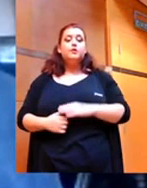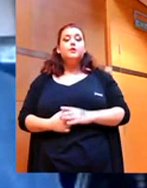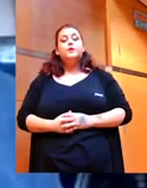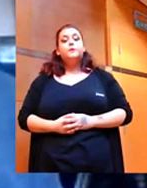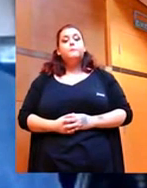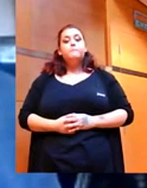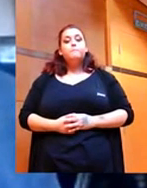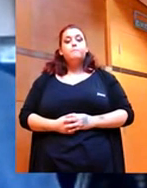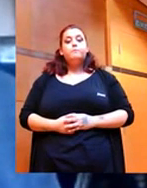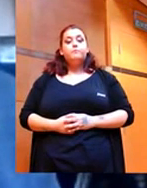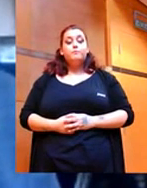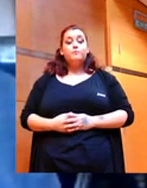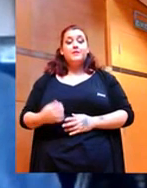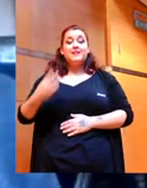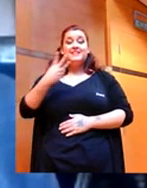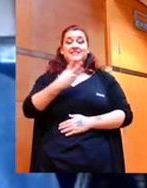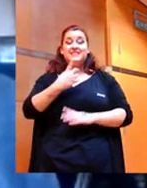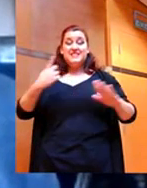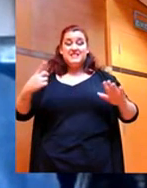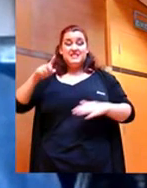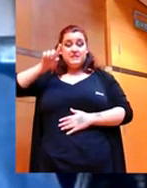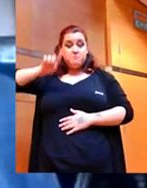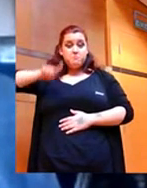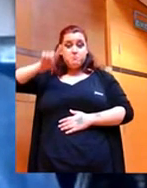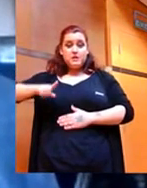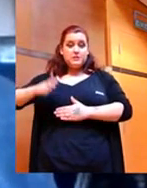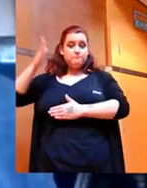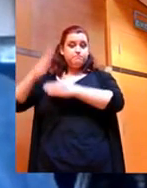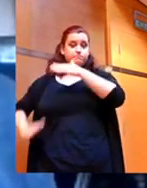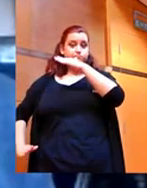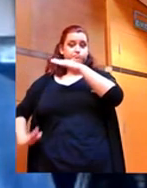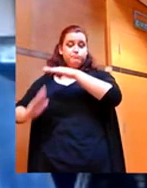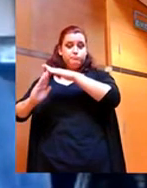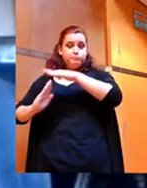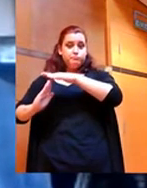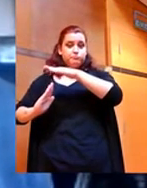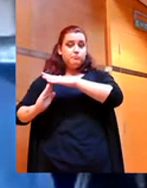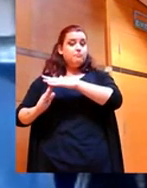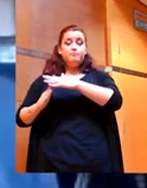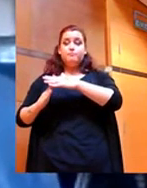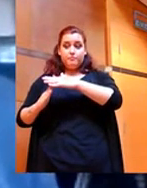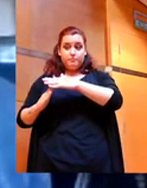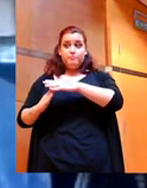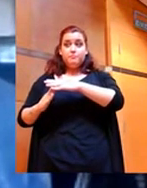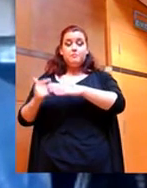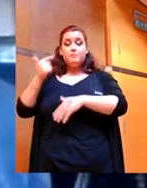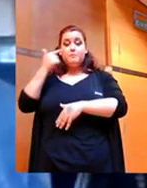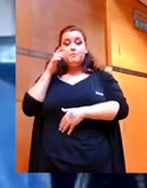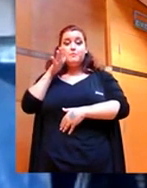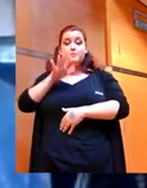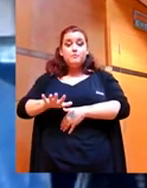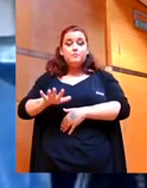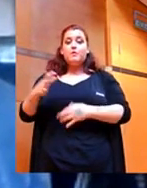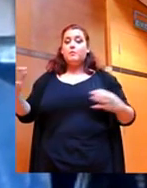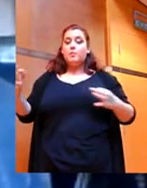Transcurridos 36 meses de suspensión impuesta por las medidas cautelares en los que no se ha determinado causa alguna por la que se tuviera que